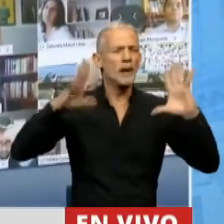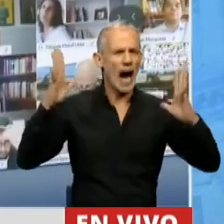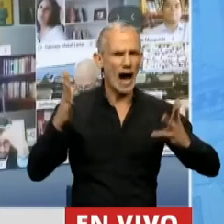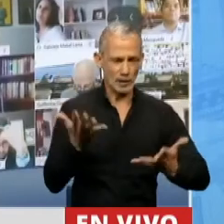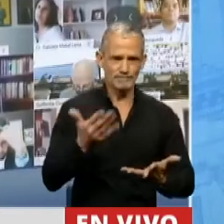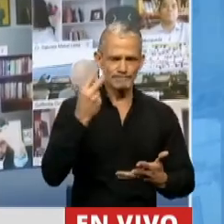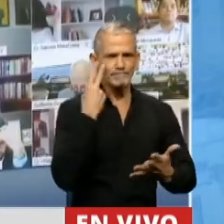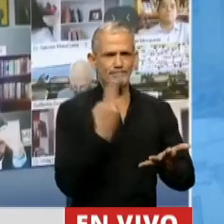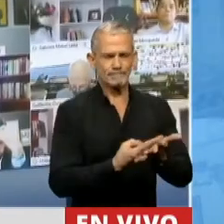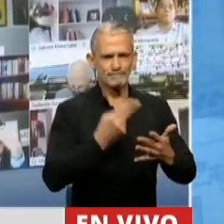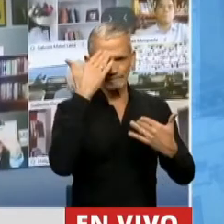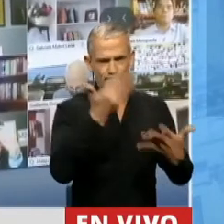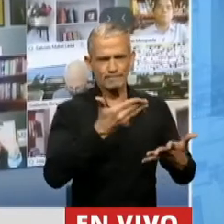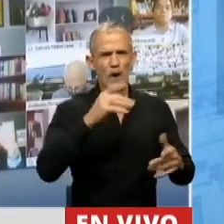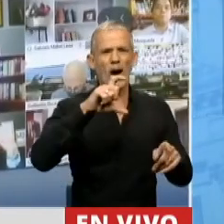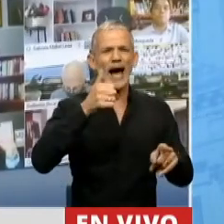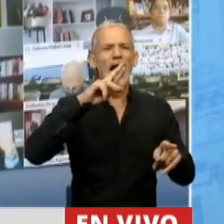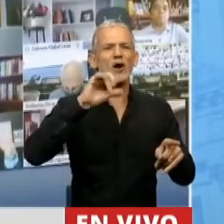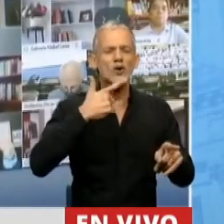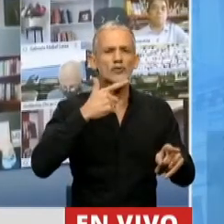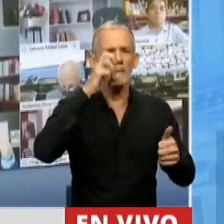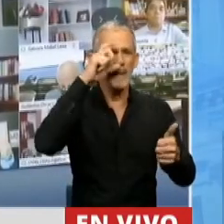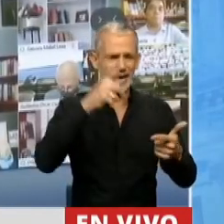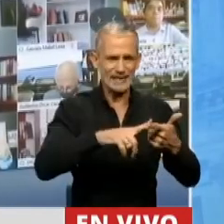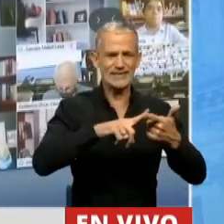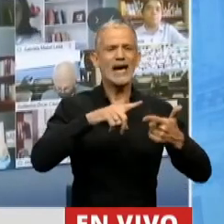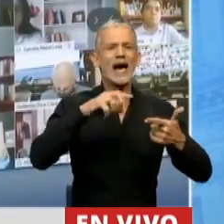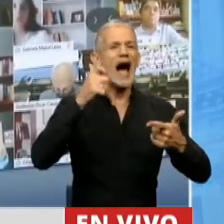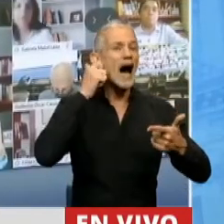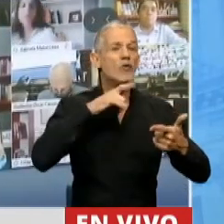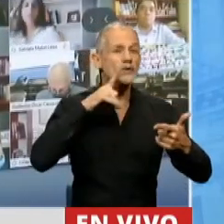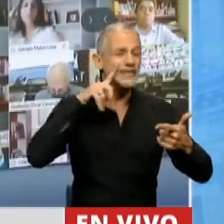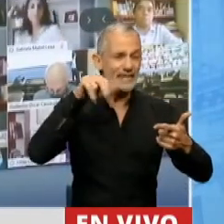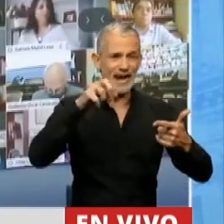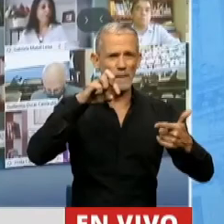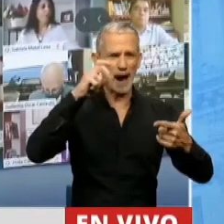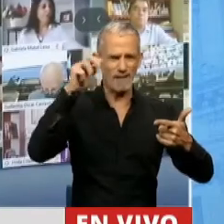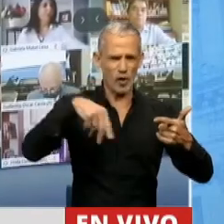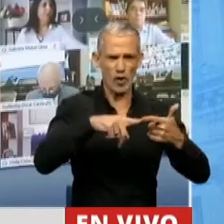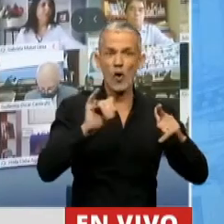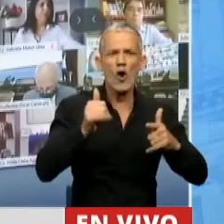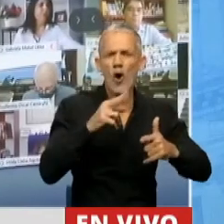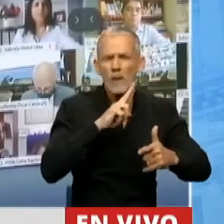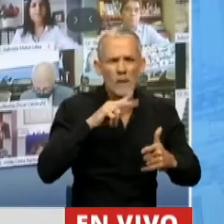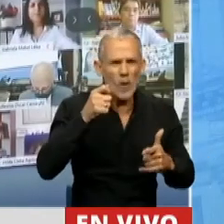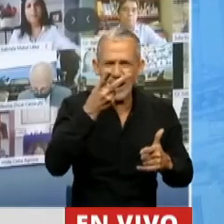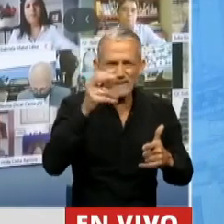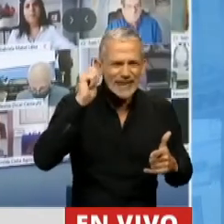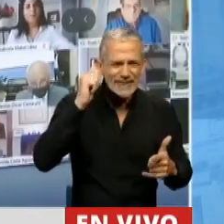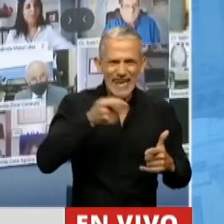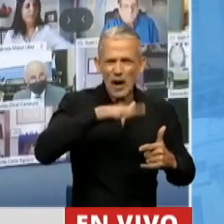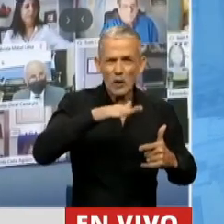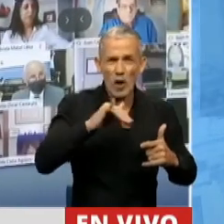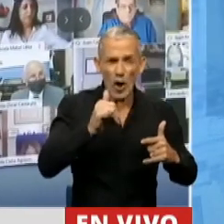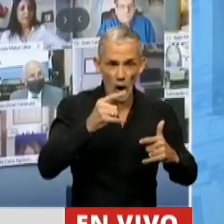reconocimiento justamente a Carlos Pérez, Agustina Pavón, que es una joven, muy joven, de 20 años, que